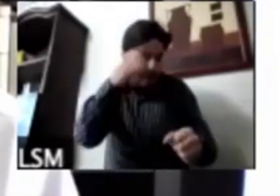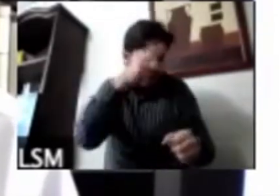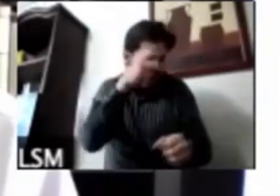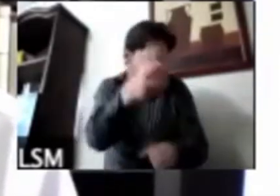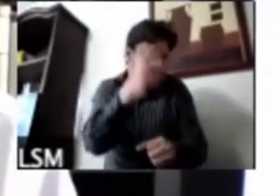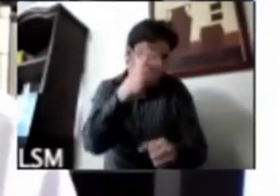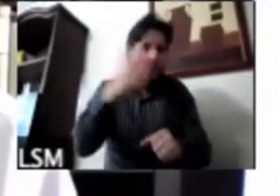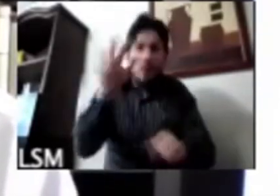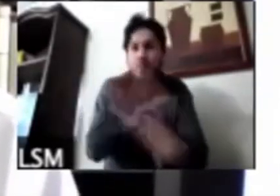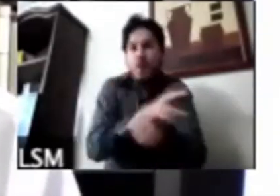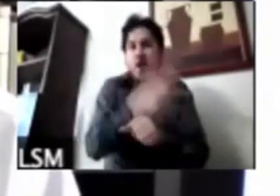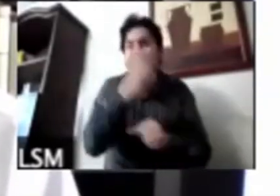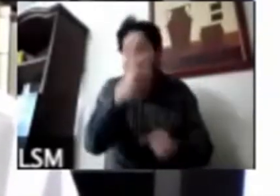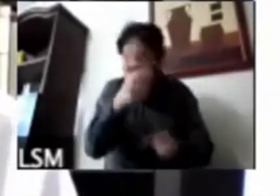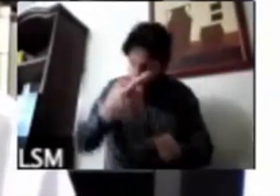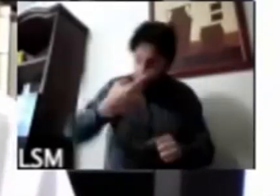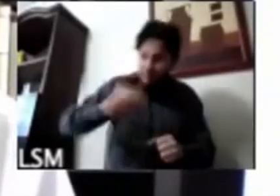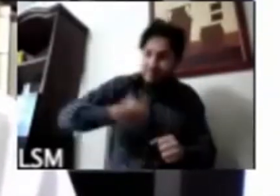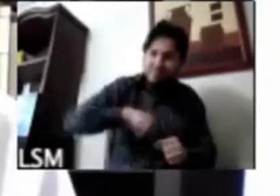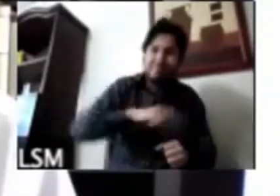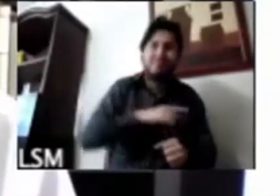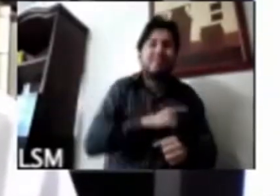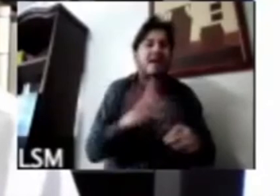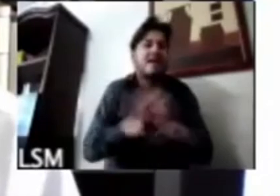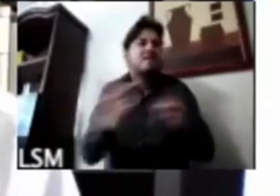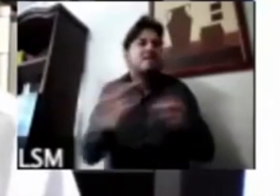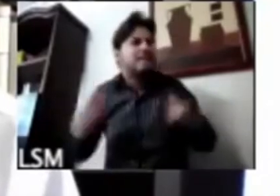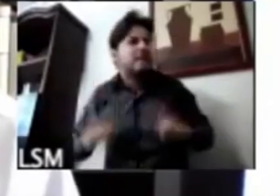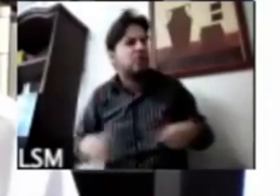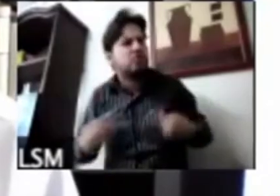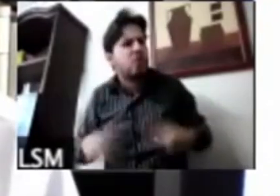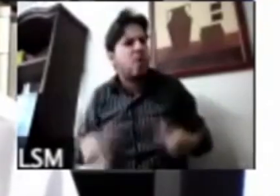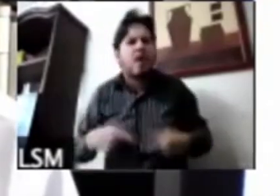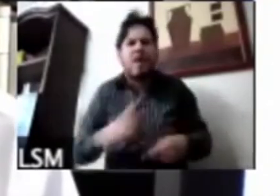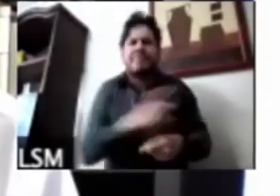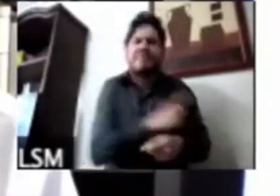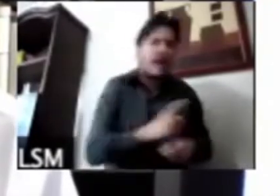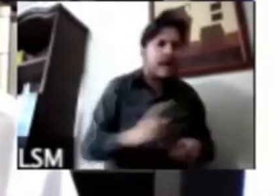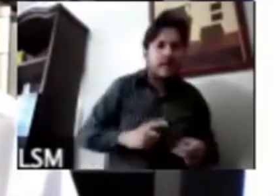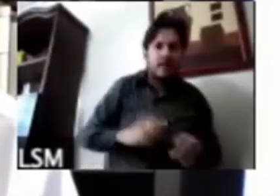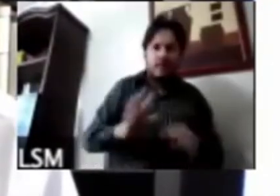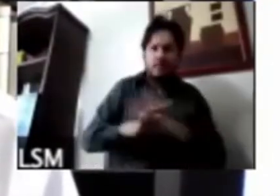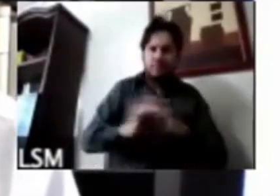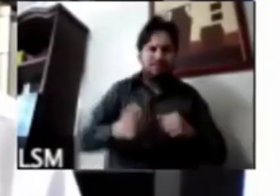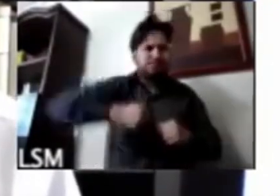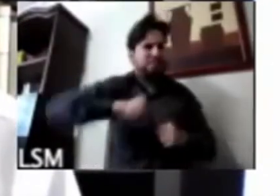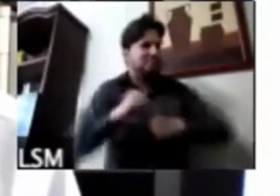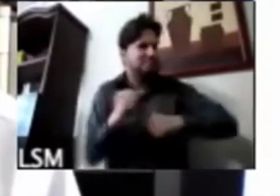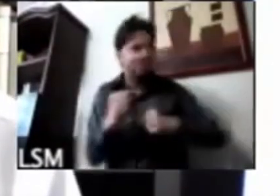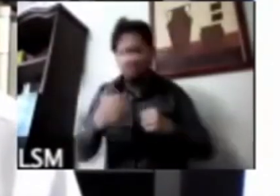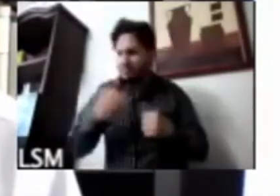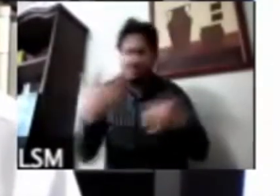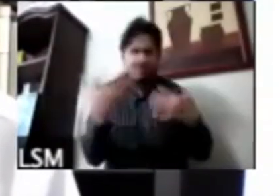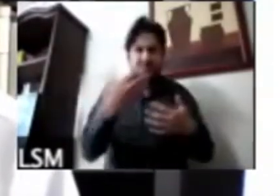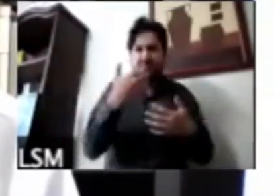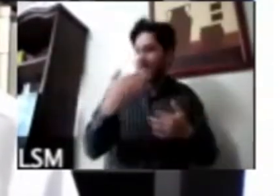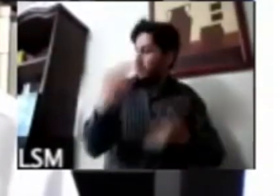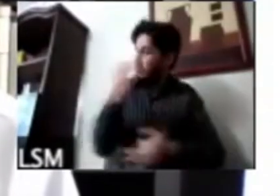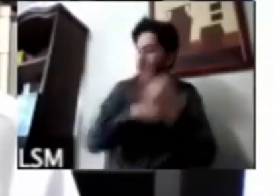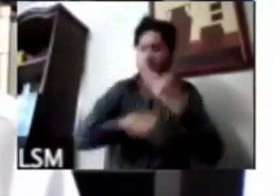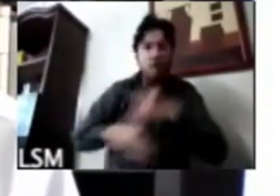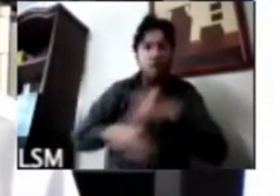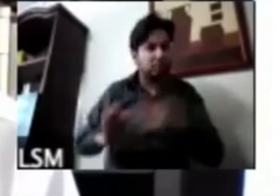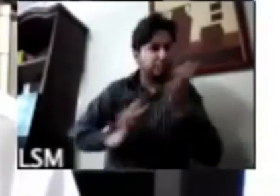pronto la actitud digamos de la gente es hay que cerrar filas estamos bajo en el mismo barco todos estamos